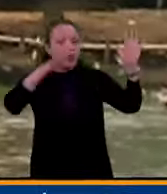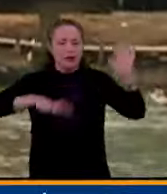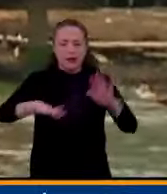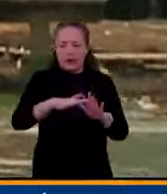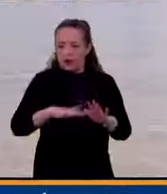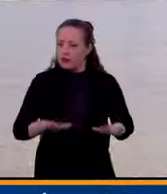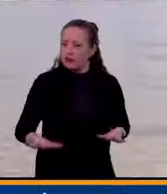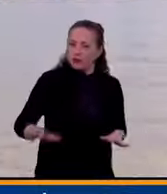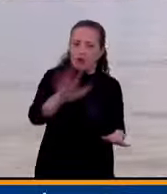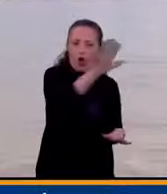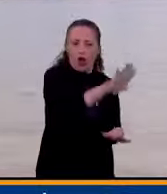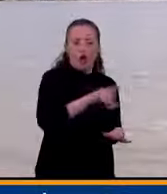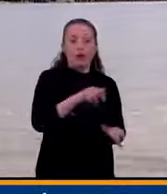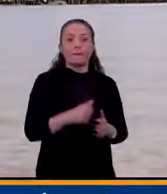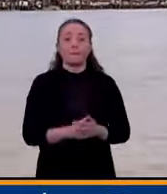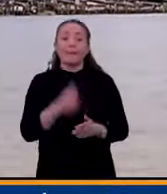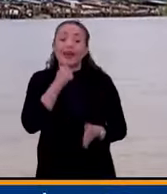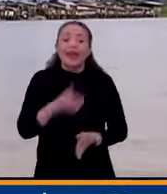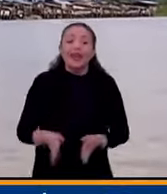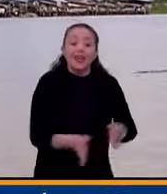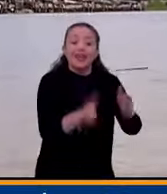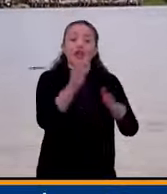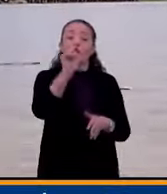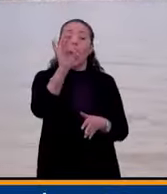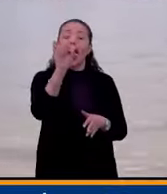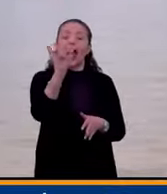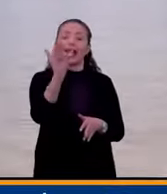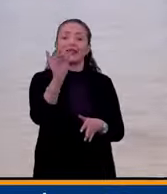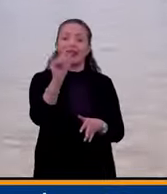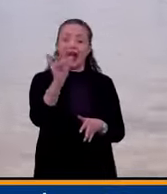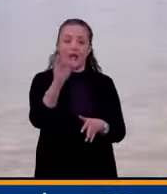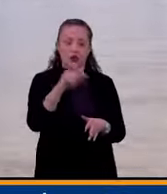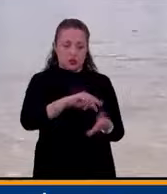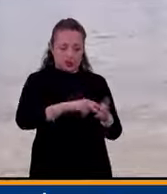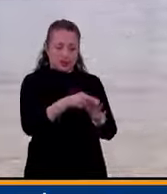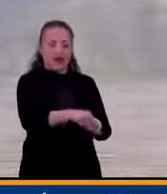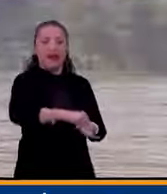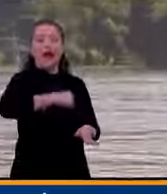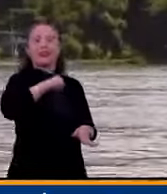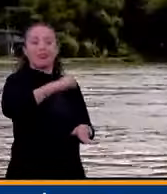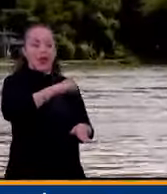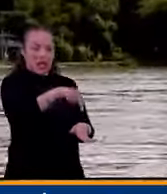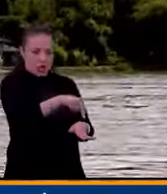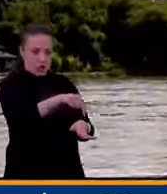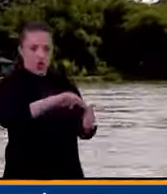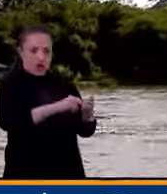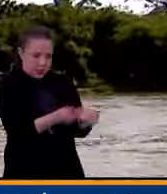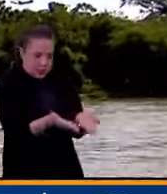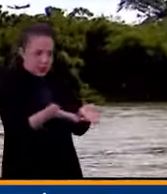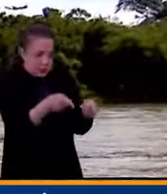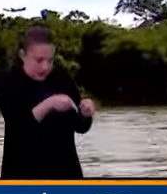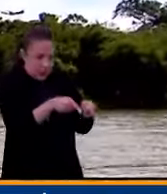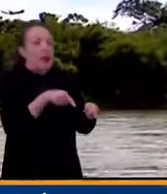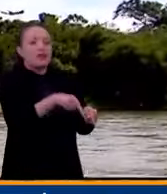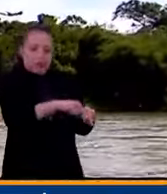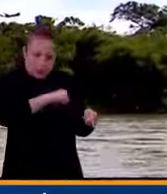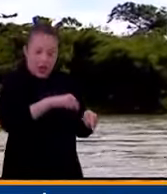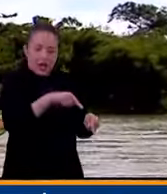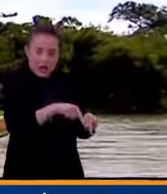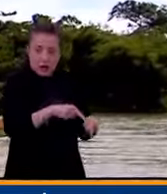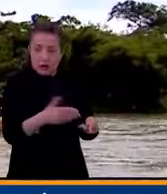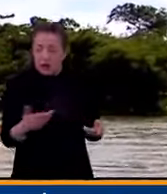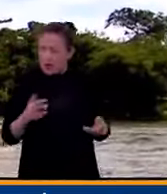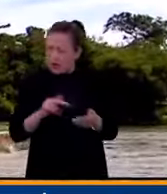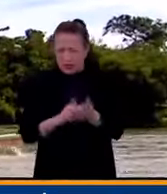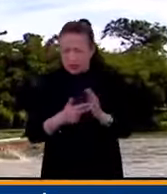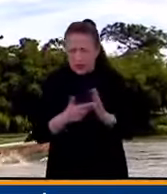toda la región. El río Atrato se convirtió entonces en sujeto de derechos. O sea, el río tiene derecho a la vida.